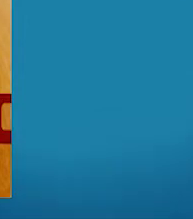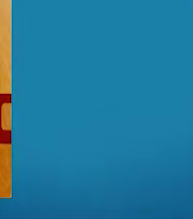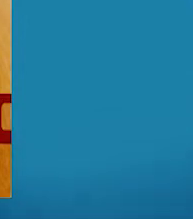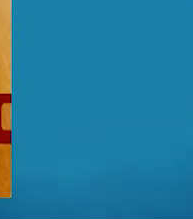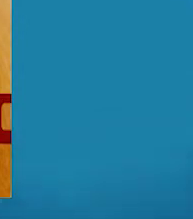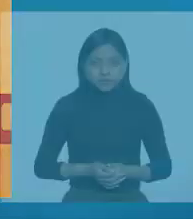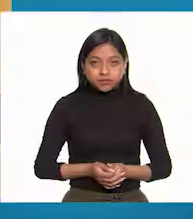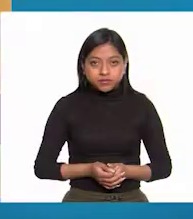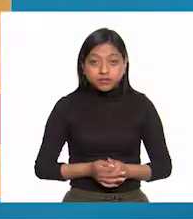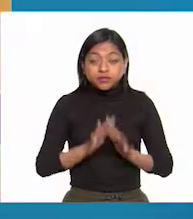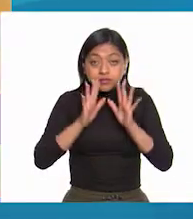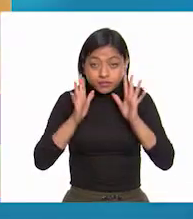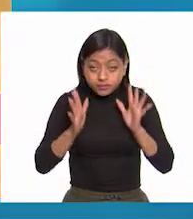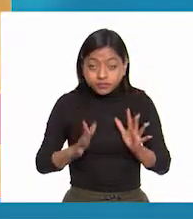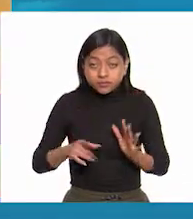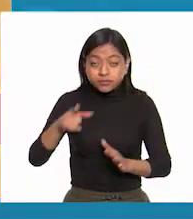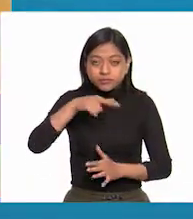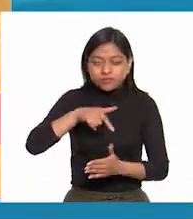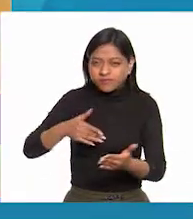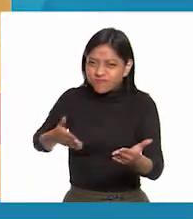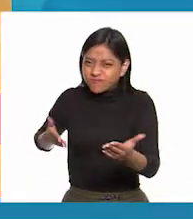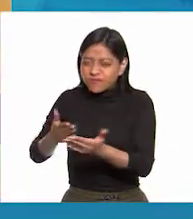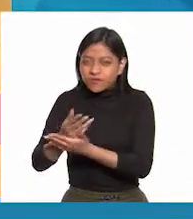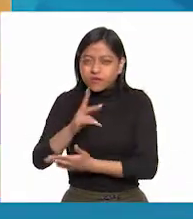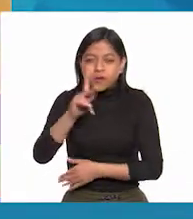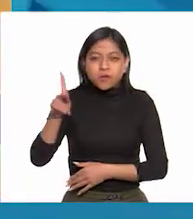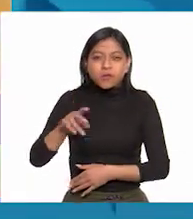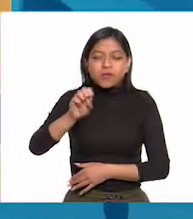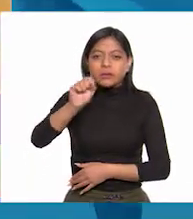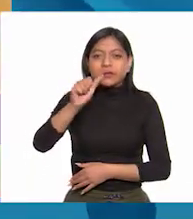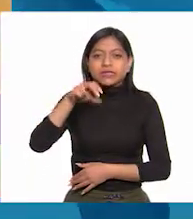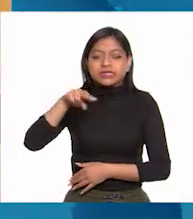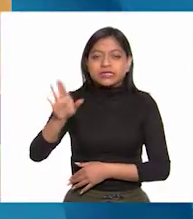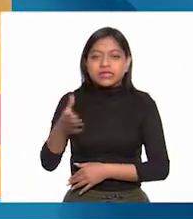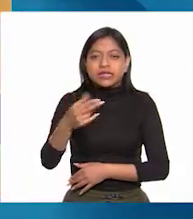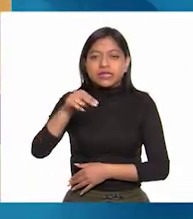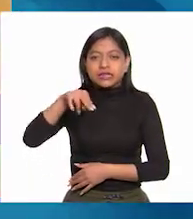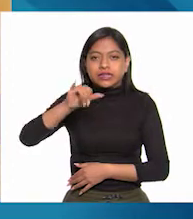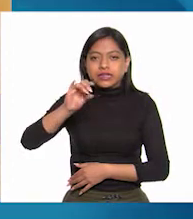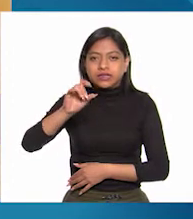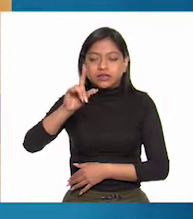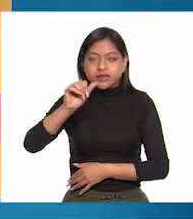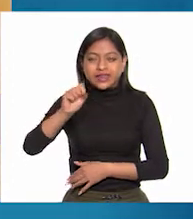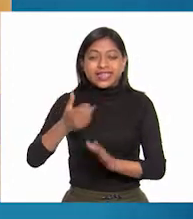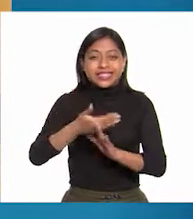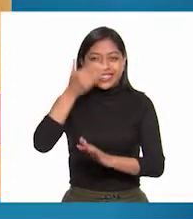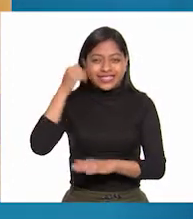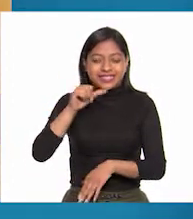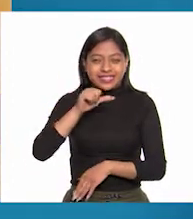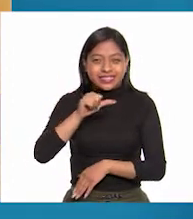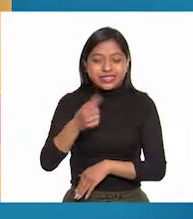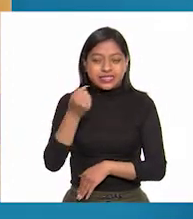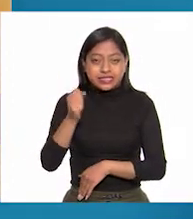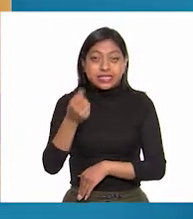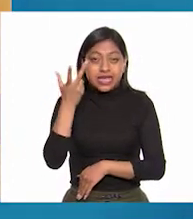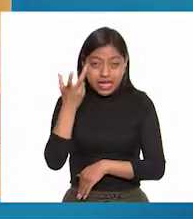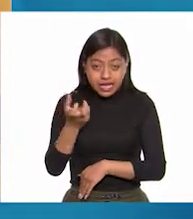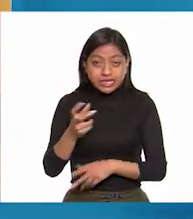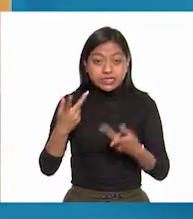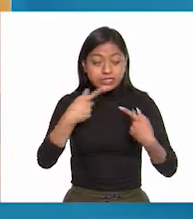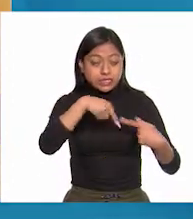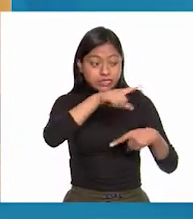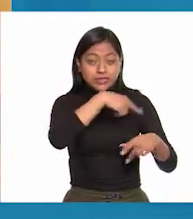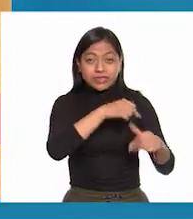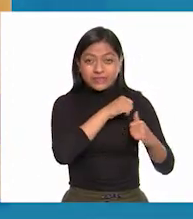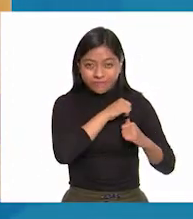Luego de tomar el pueblo de San Nicolás de El Grande, la misma noche del 16 de septiembre, este singular ejército